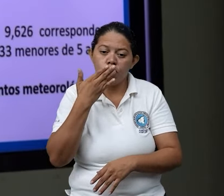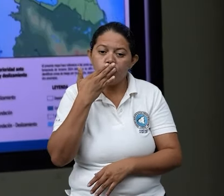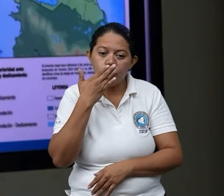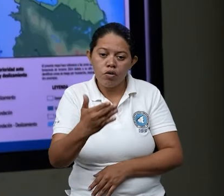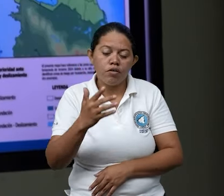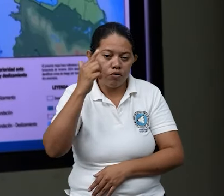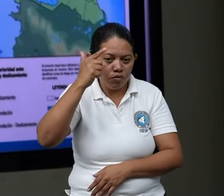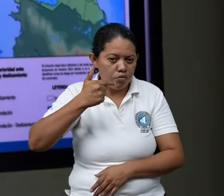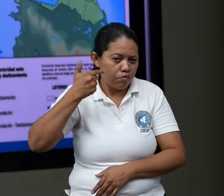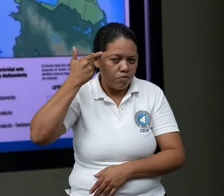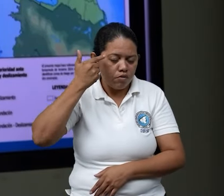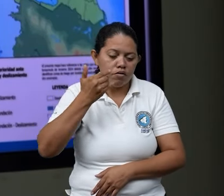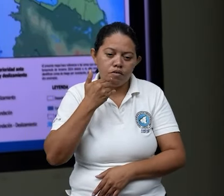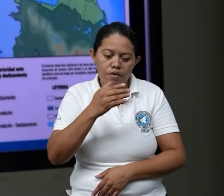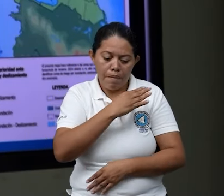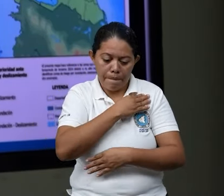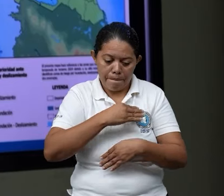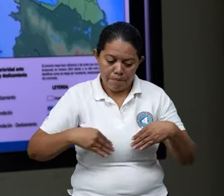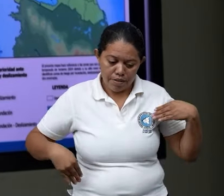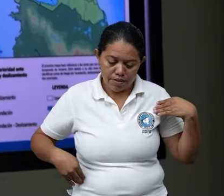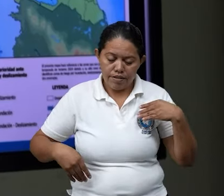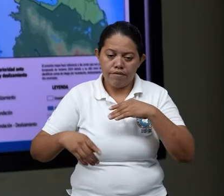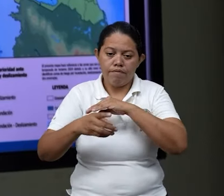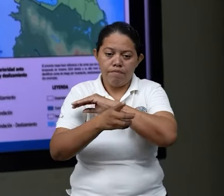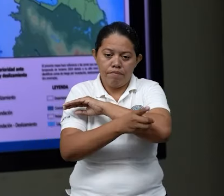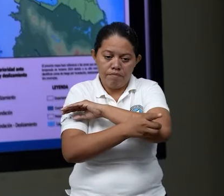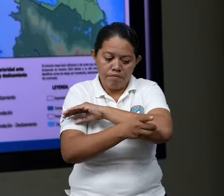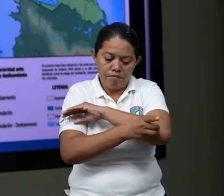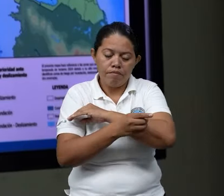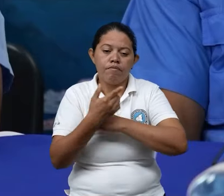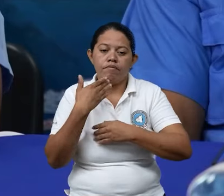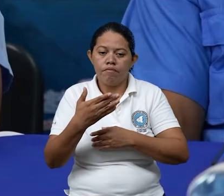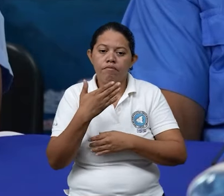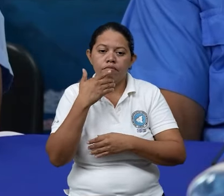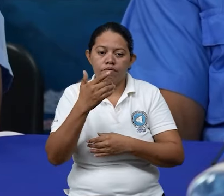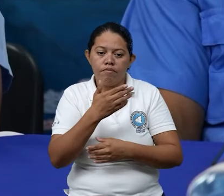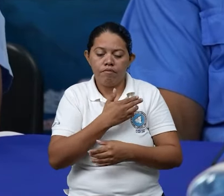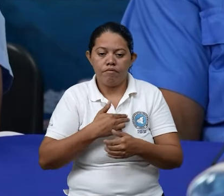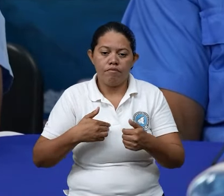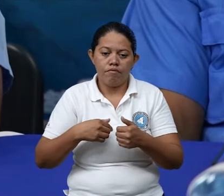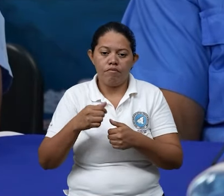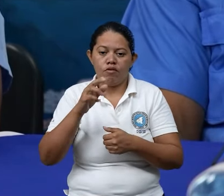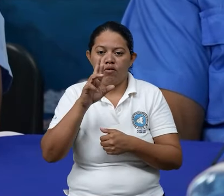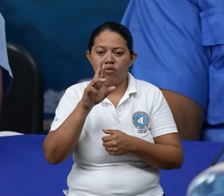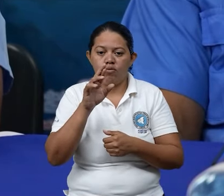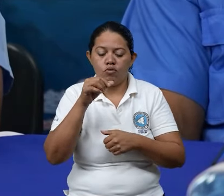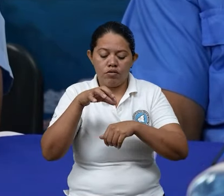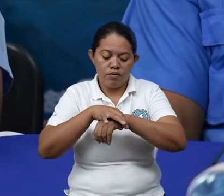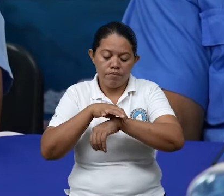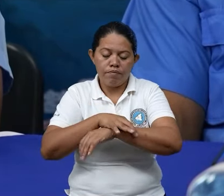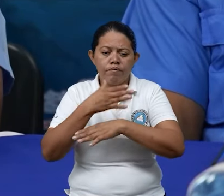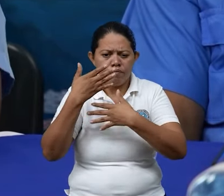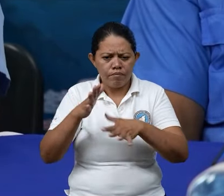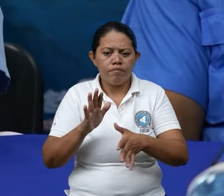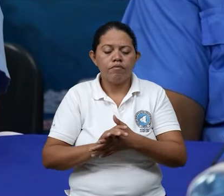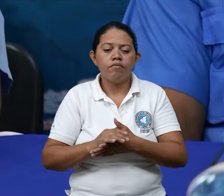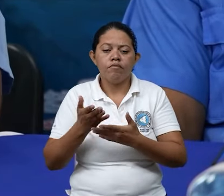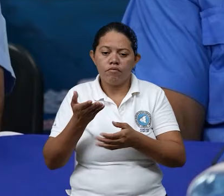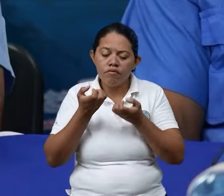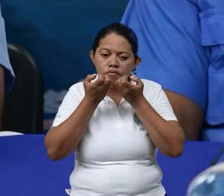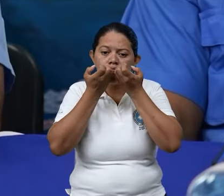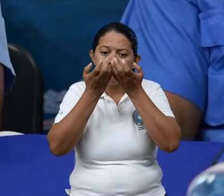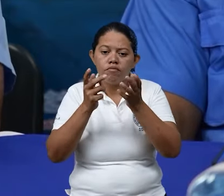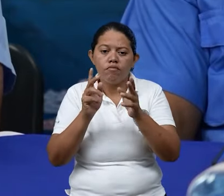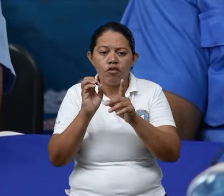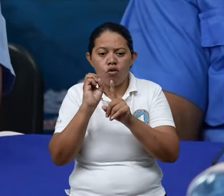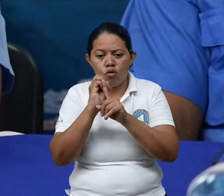buen gobierno, nuestro presidente comandante Daniel y la vicepresidenta Rosario Murillo orientaron